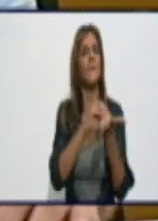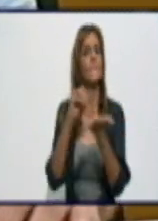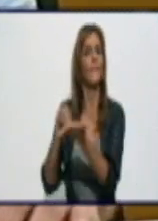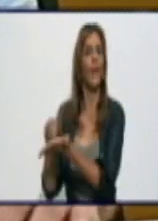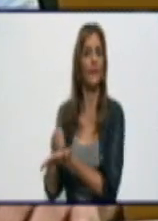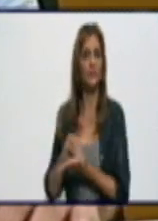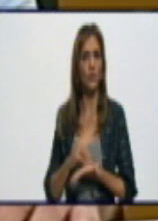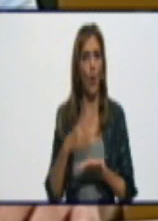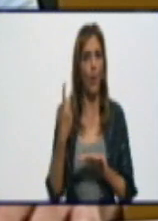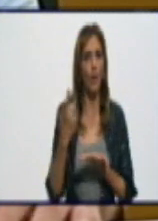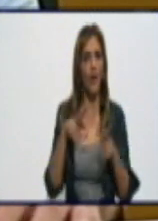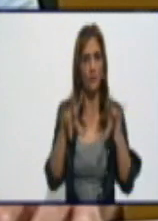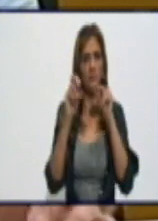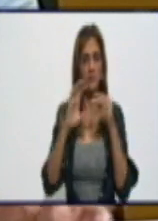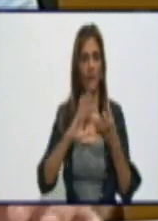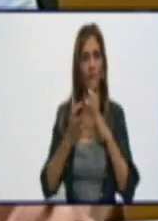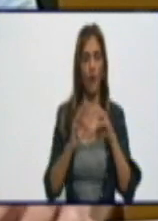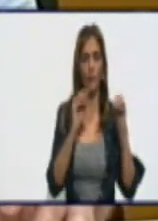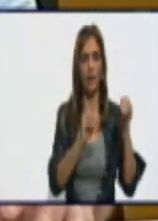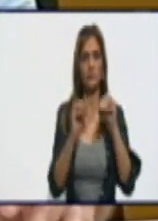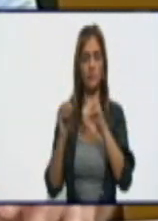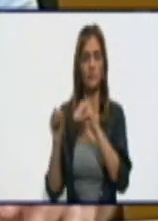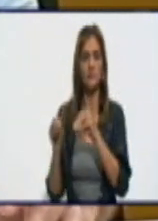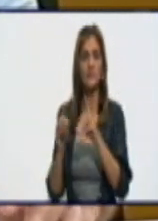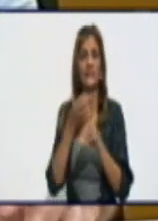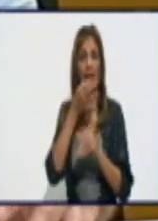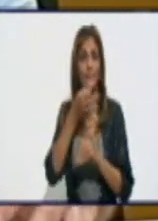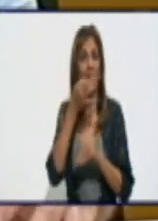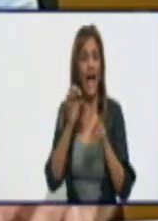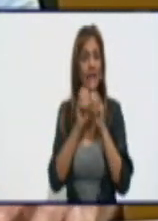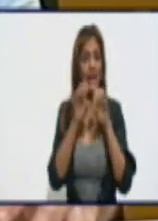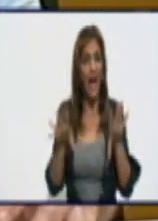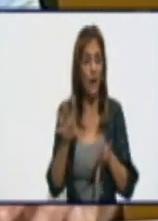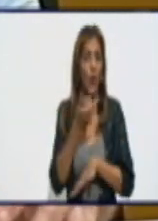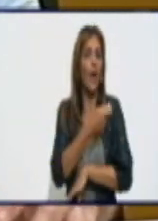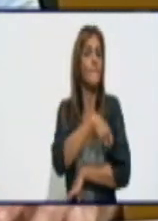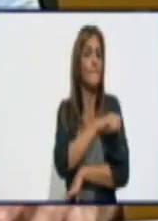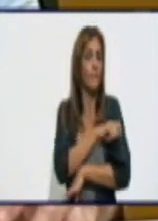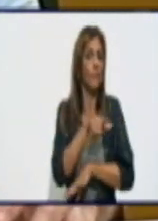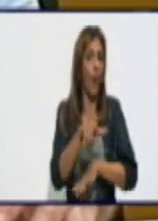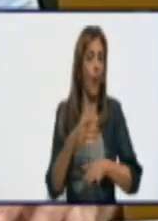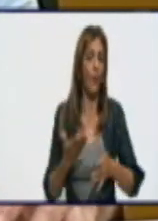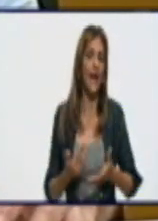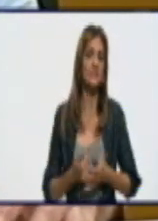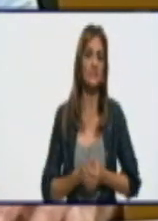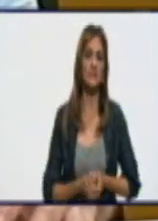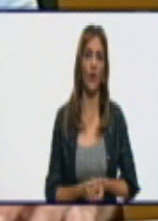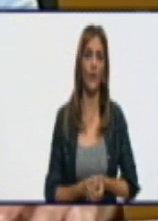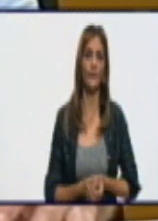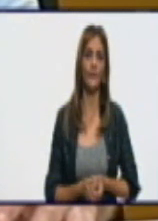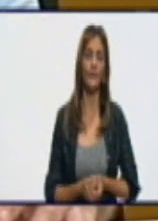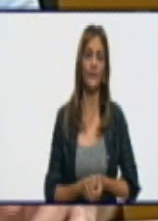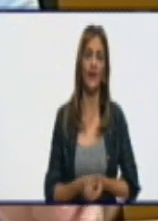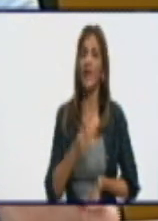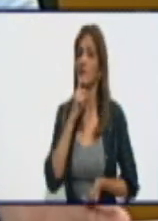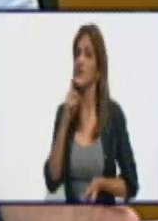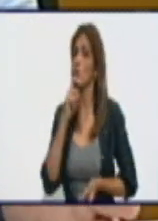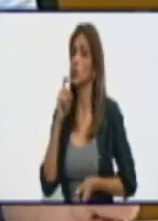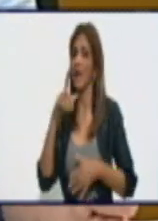estos momentos, y bueno, dejar claro a nuestra población que el déficit de generación